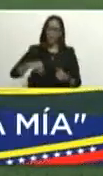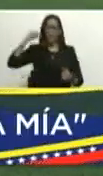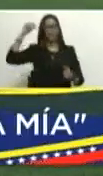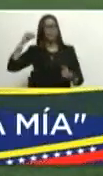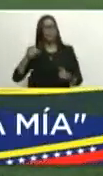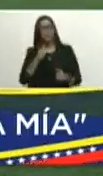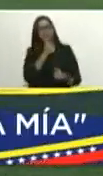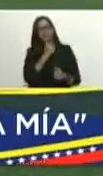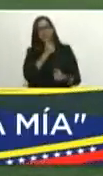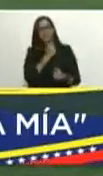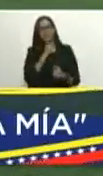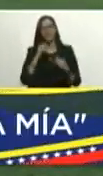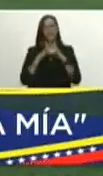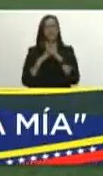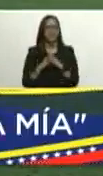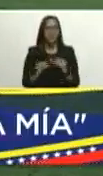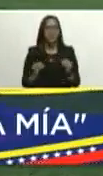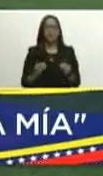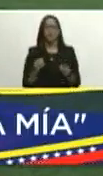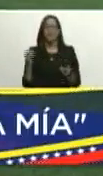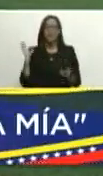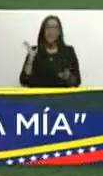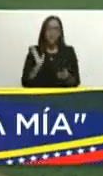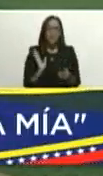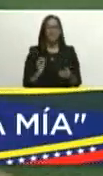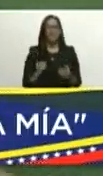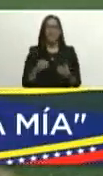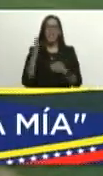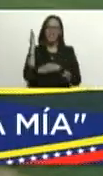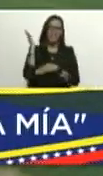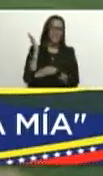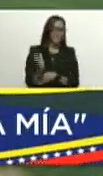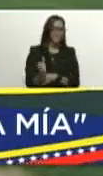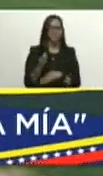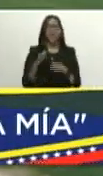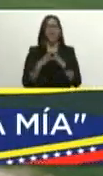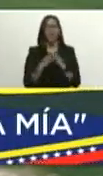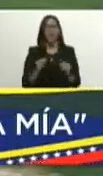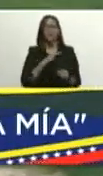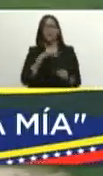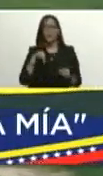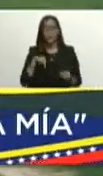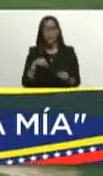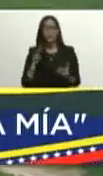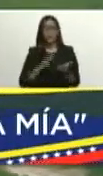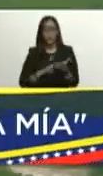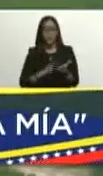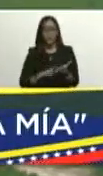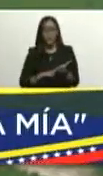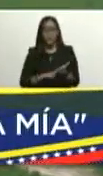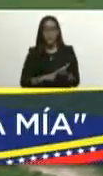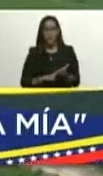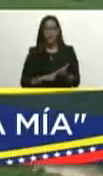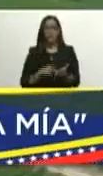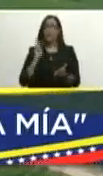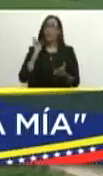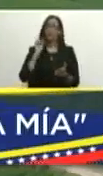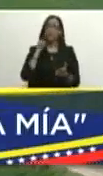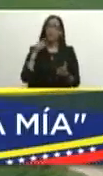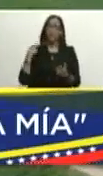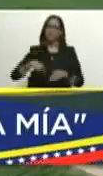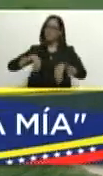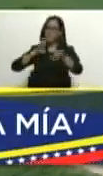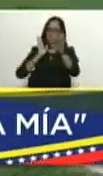cuanto todo lo que refiere a las sanciones a todo mire nosotros realmente usted cuenta